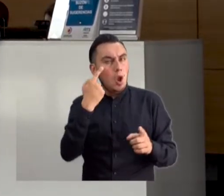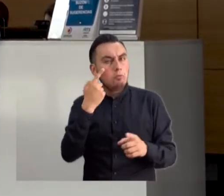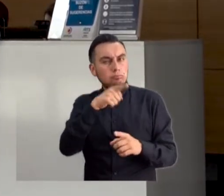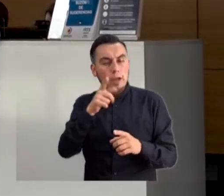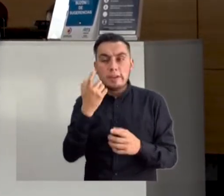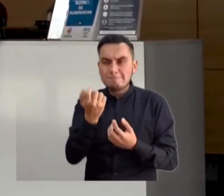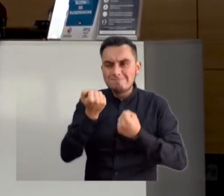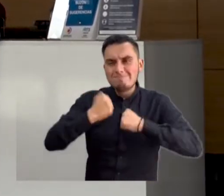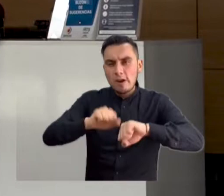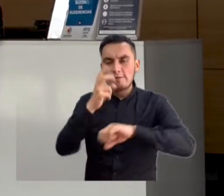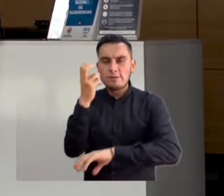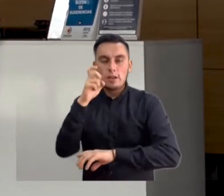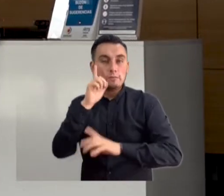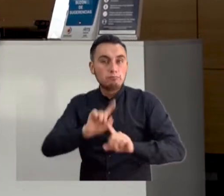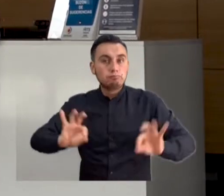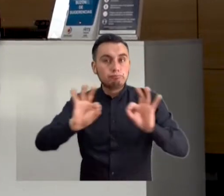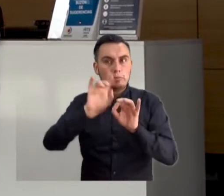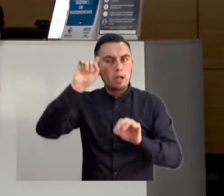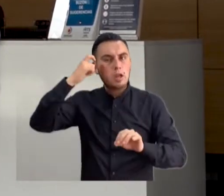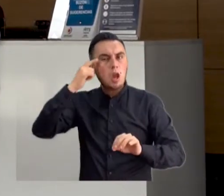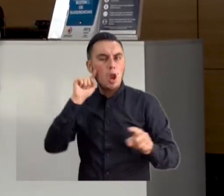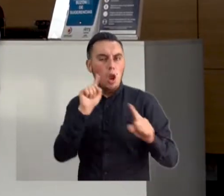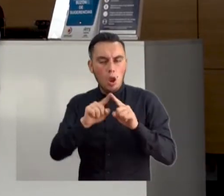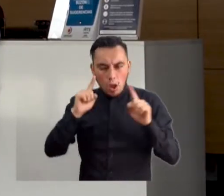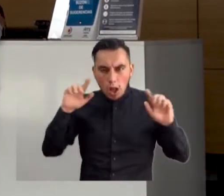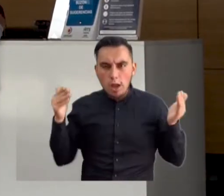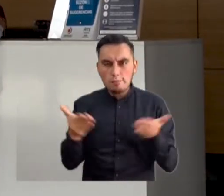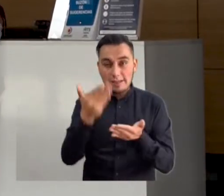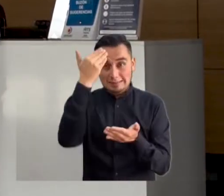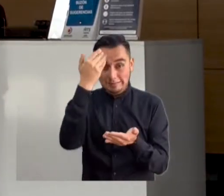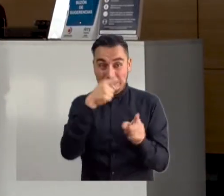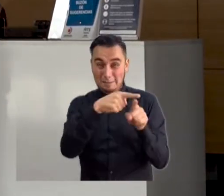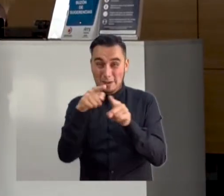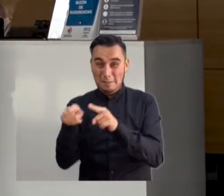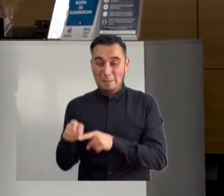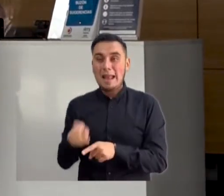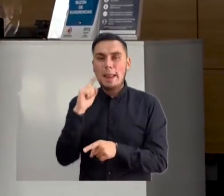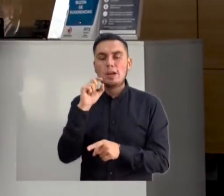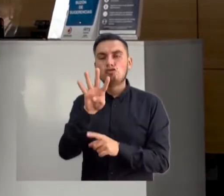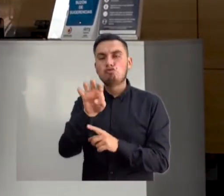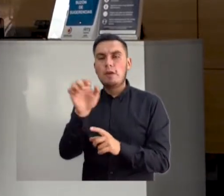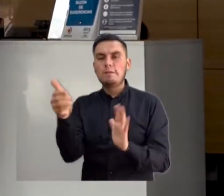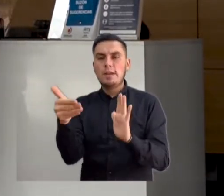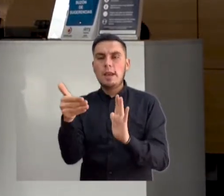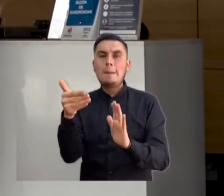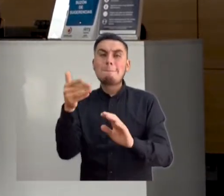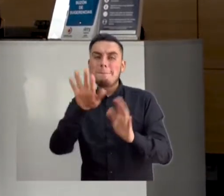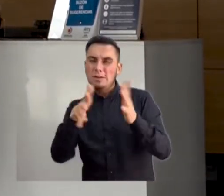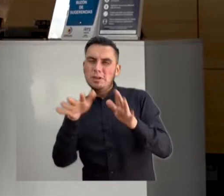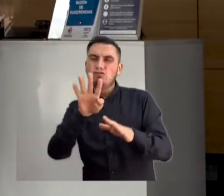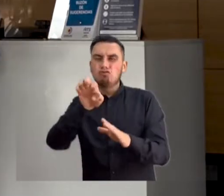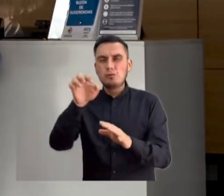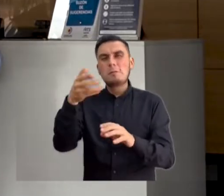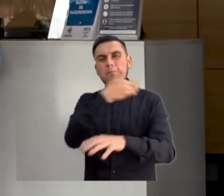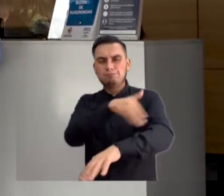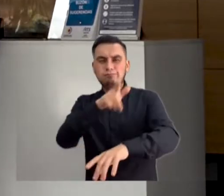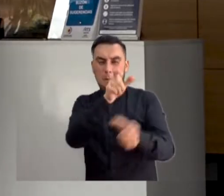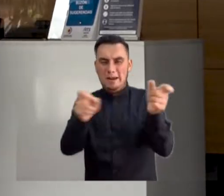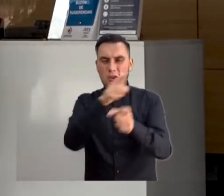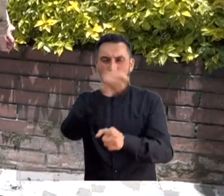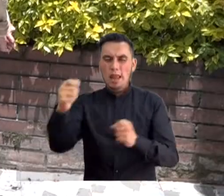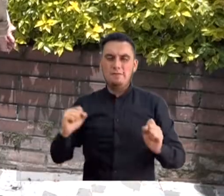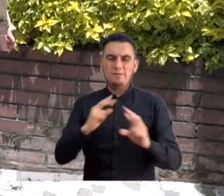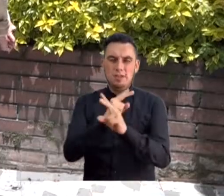esfuerzo fiscal que debe realizar el gobierno central para atender las más de 9 millones de víctimas que deja el conflicto interno en Colombia.